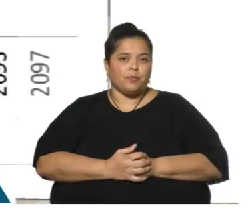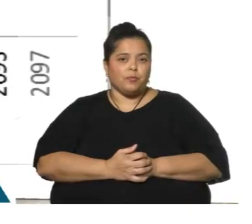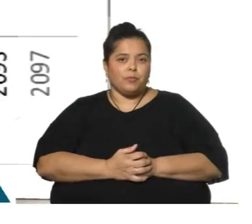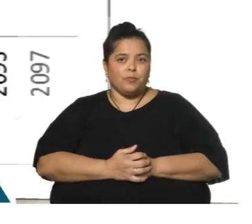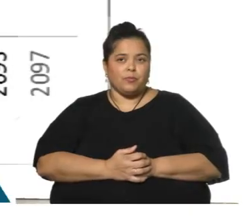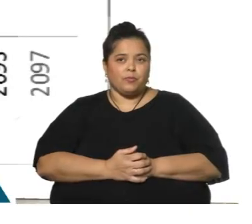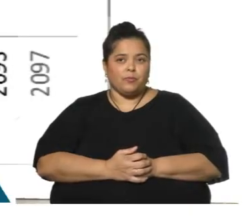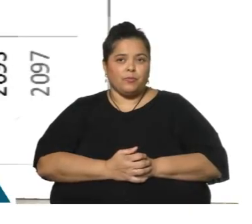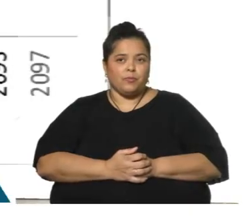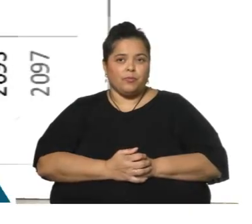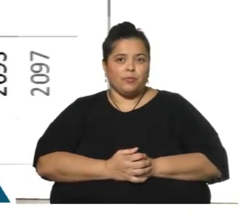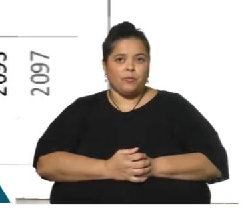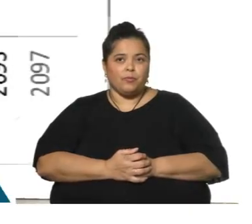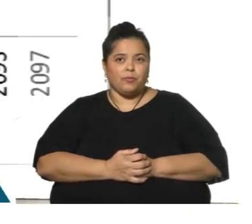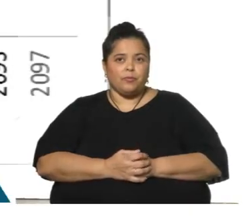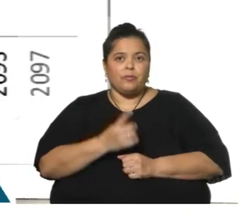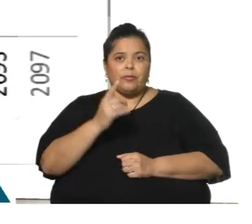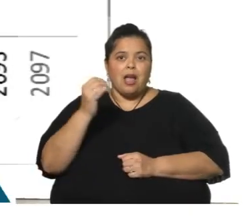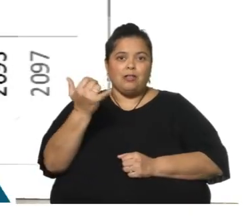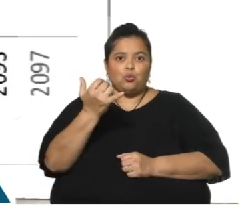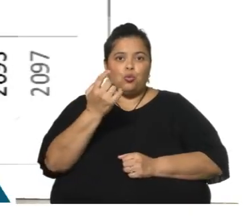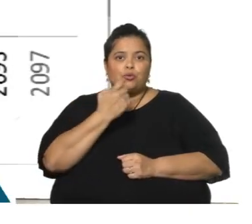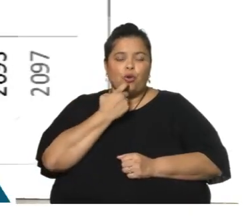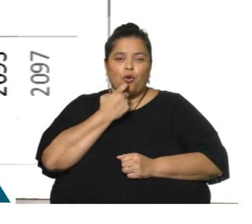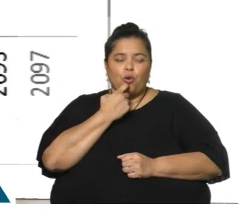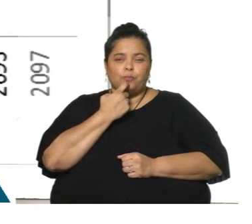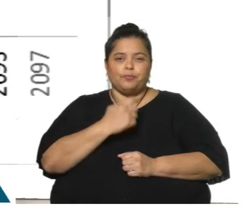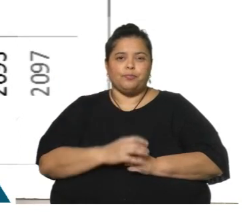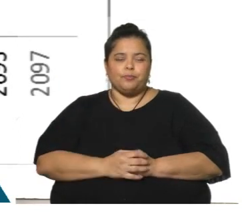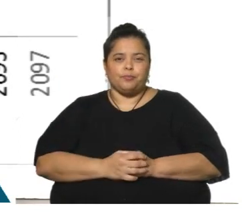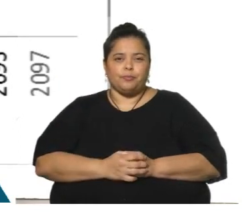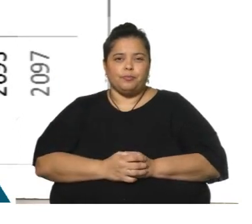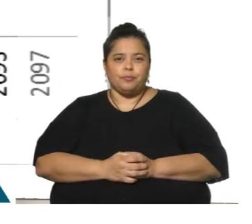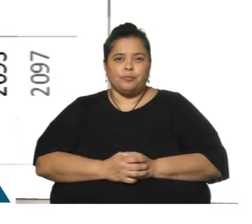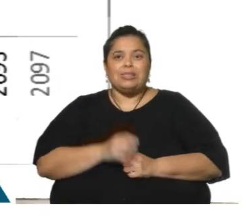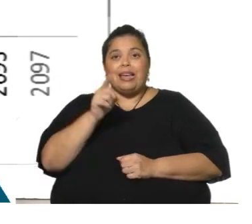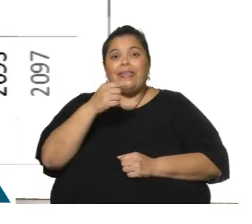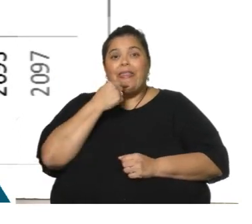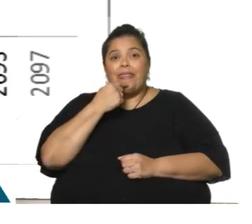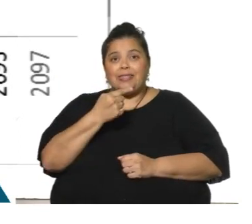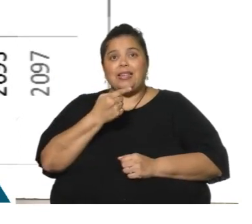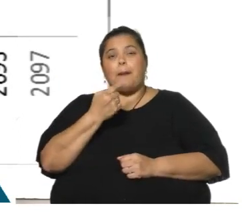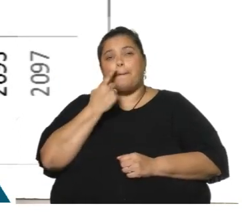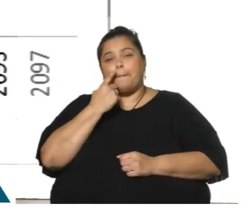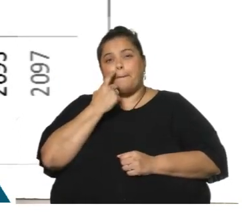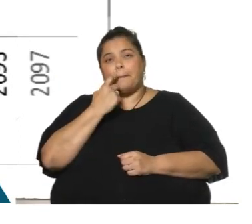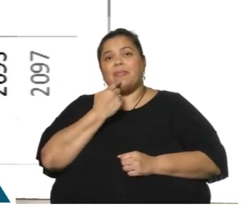dos líneas allí las estamos viendo, una celeste y una roja que ahí dice egresos IBS